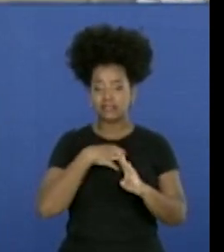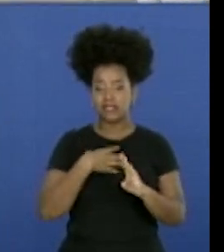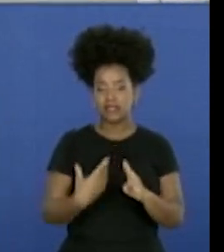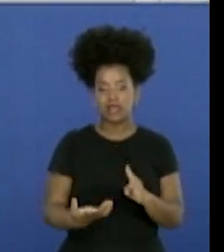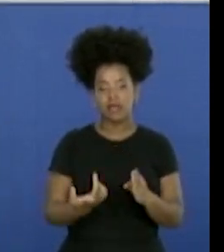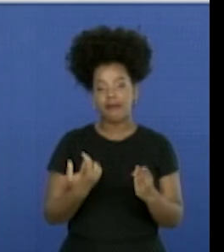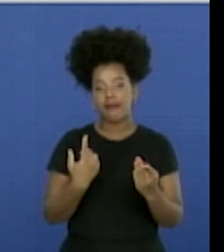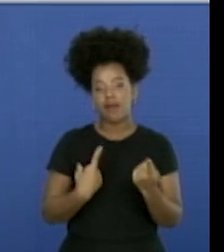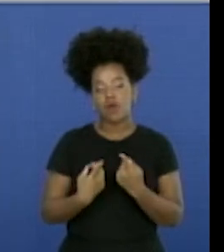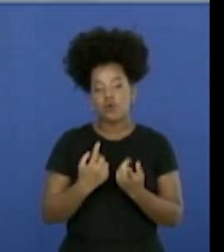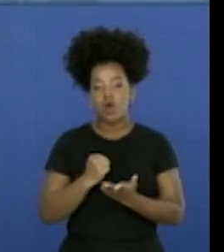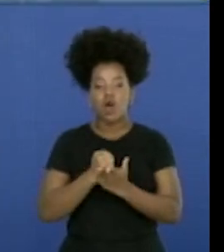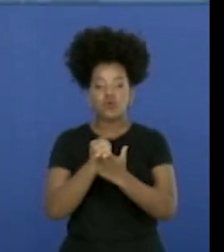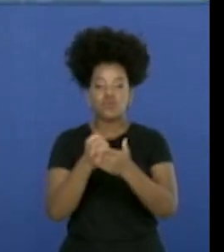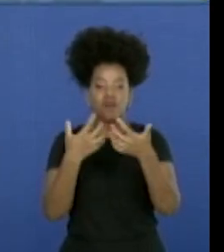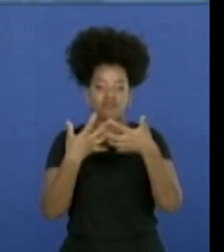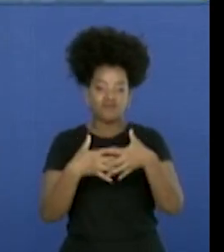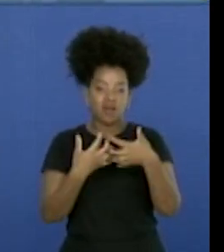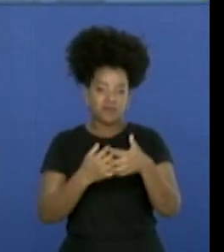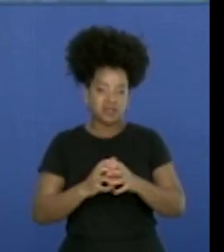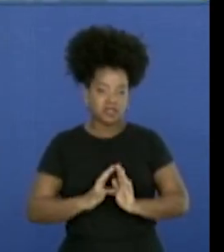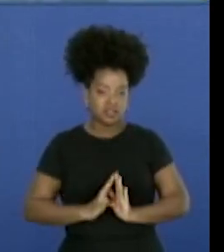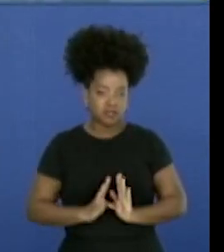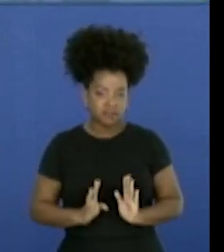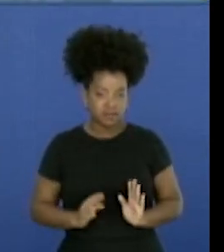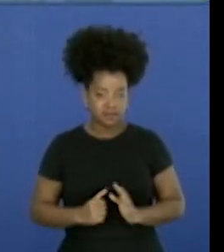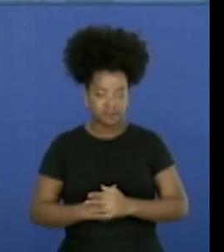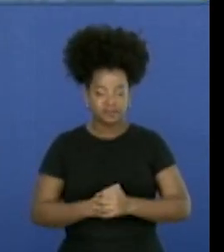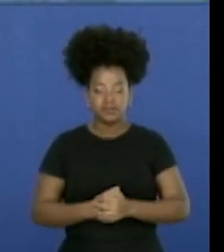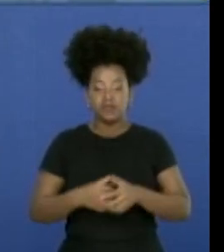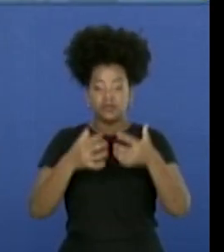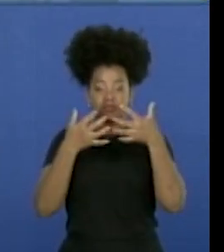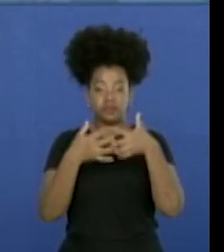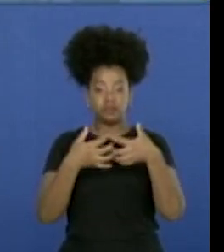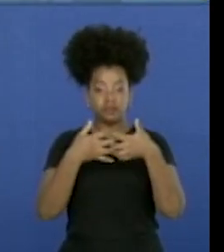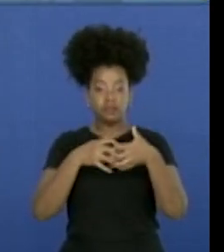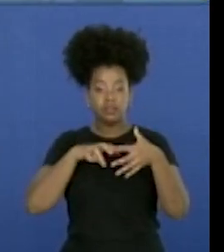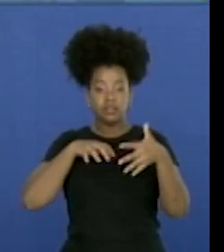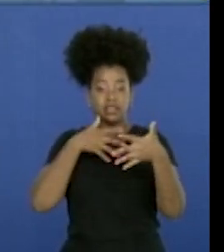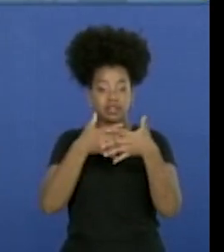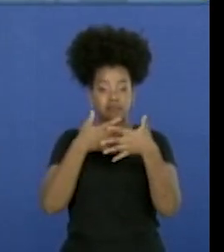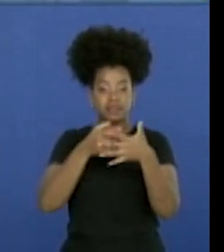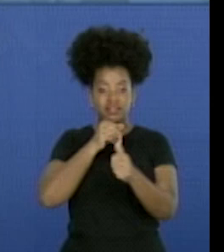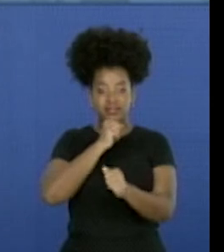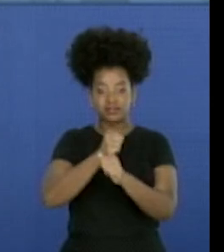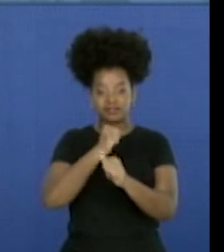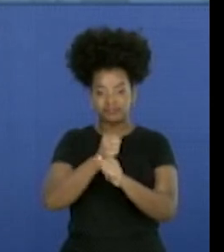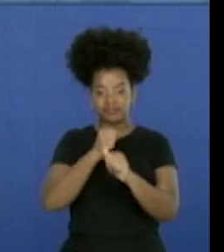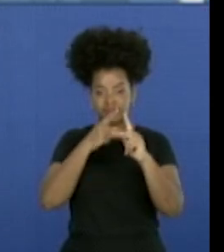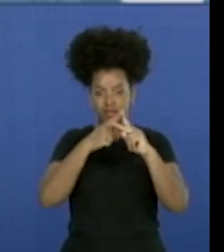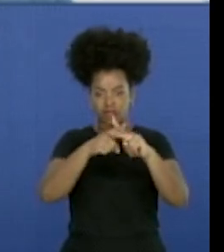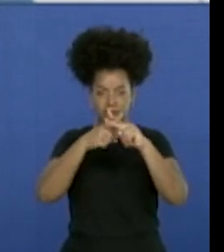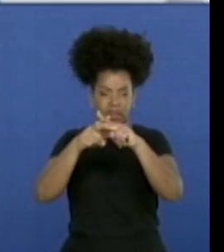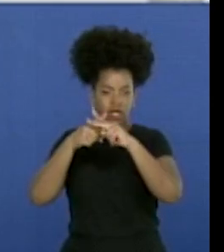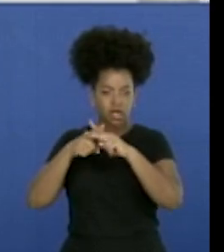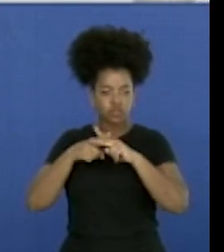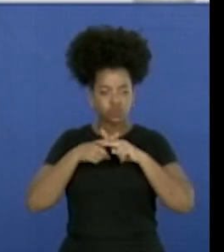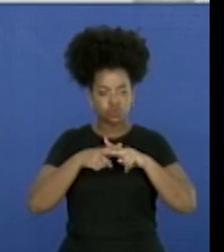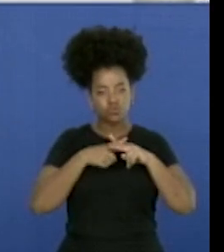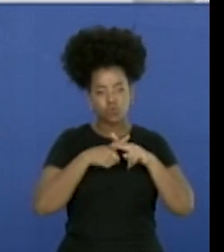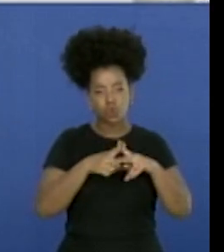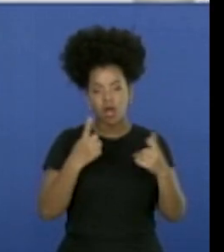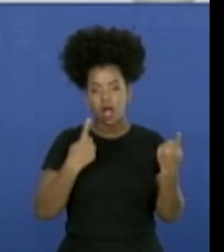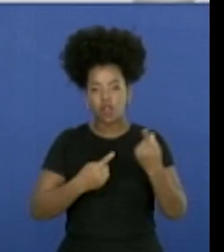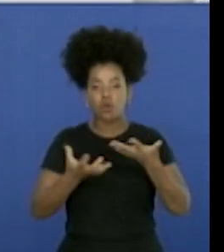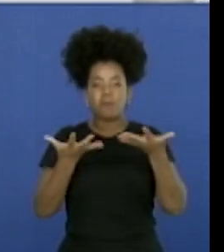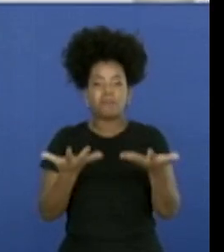industriales y comerciales. Durante la interrupción Fabril, la empresa centró su atención en los servicios de reparación, mantenimiento y calibración de las